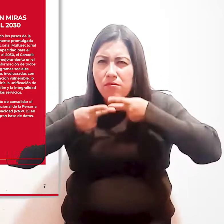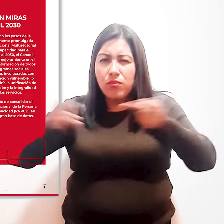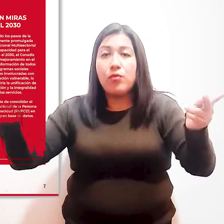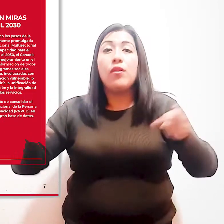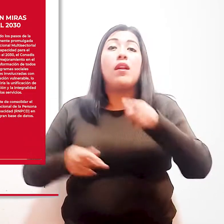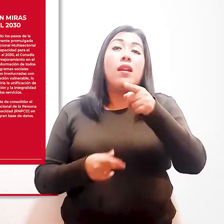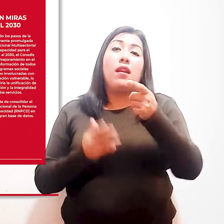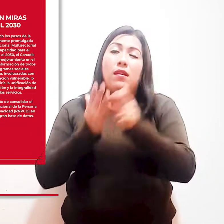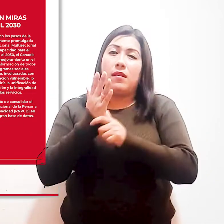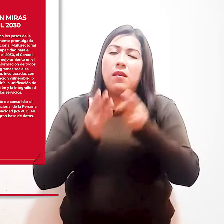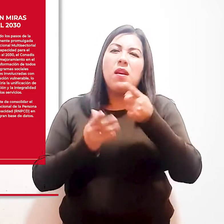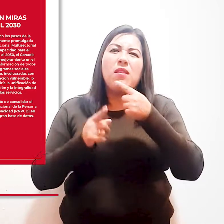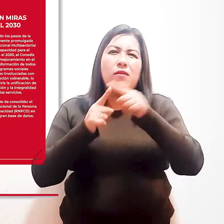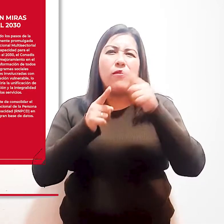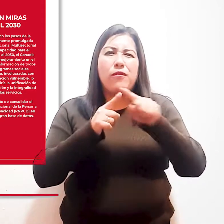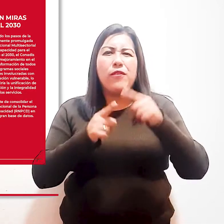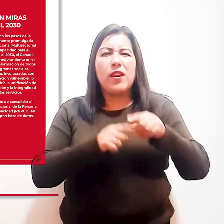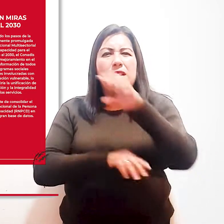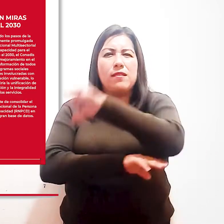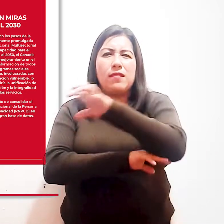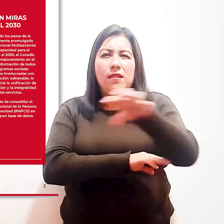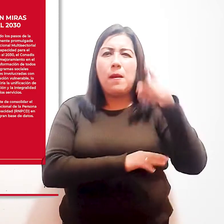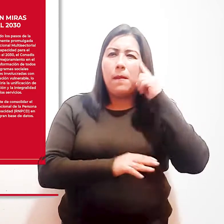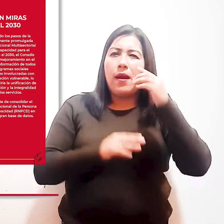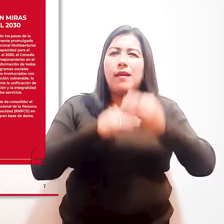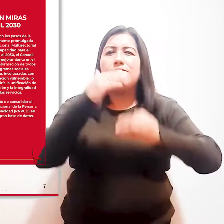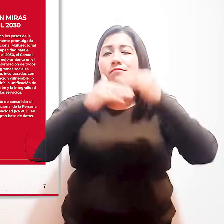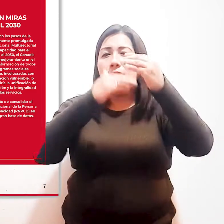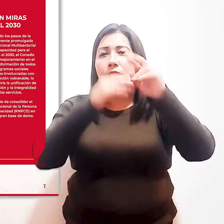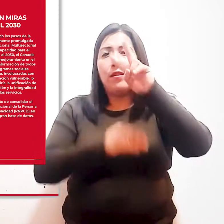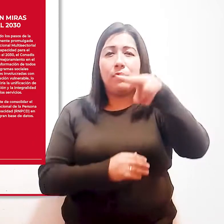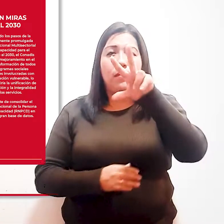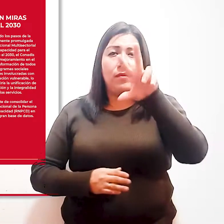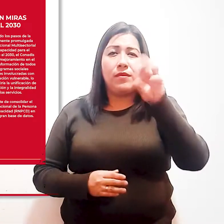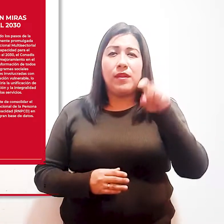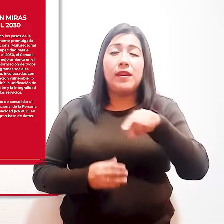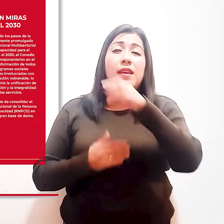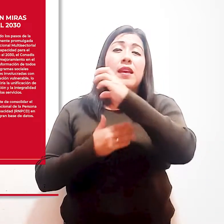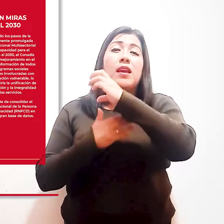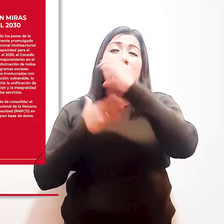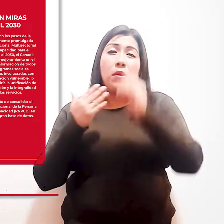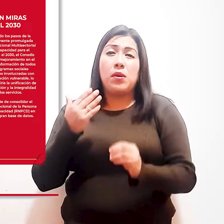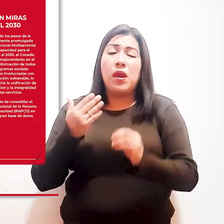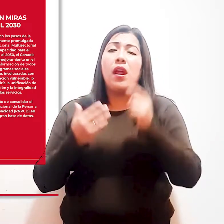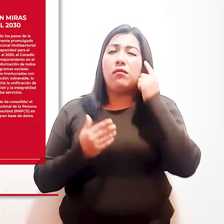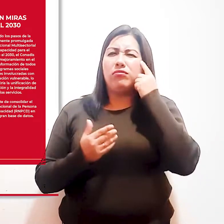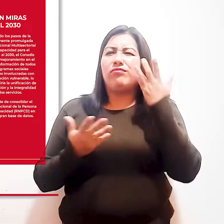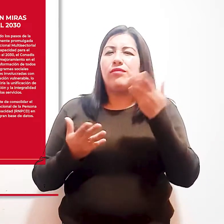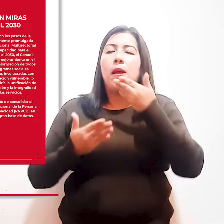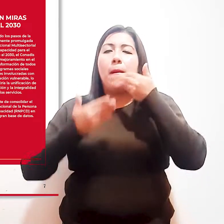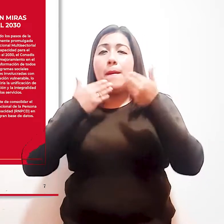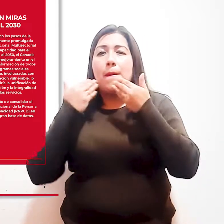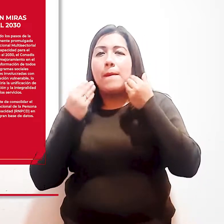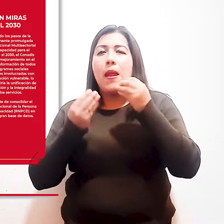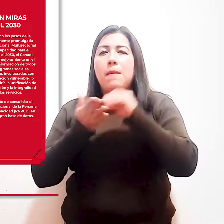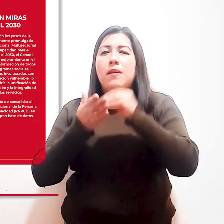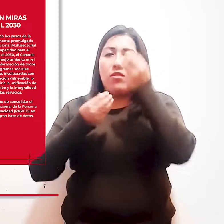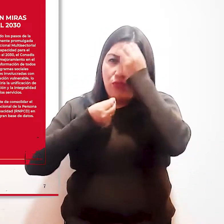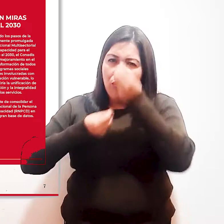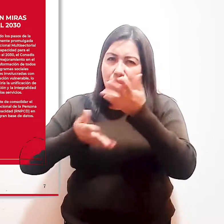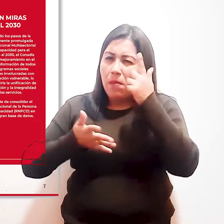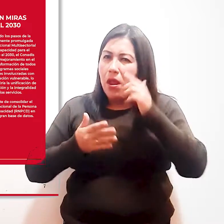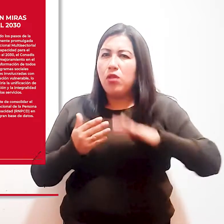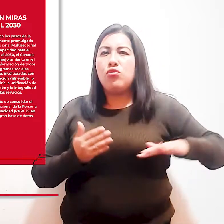Multisectorial en Discapacidad para el Desarrollo al 2030, el Conadis avizora el mejoramiento en el cruce de información